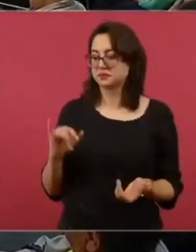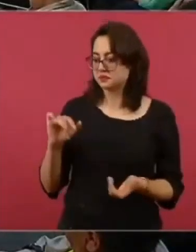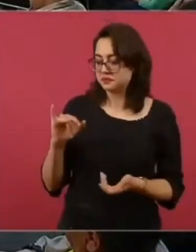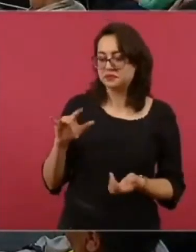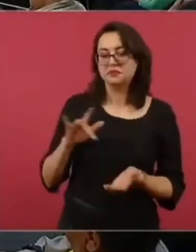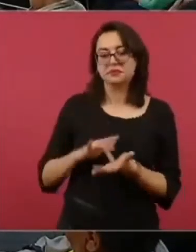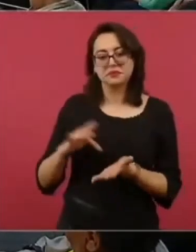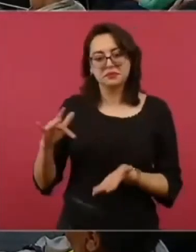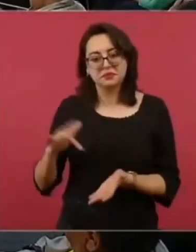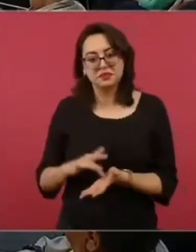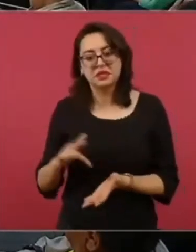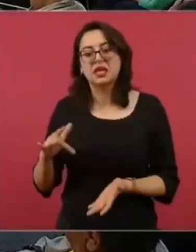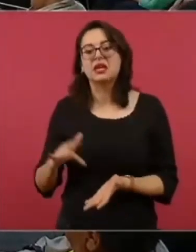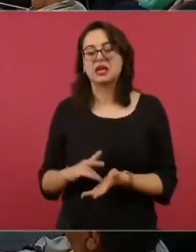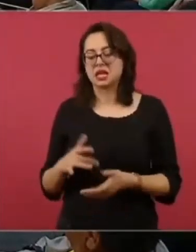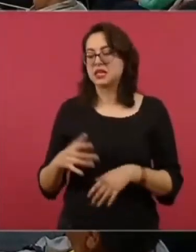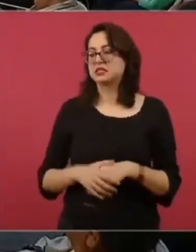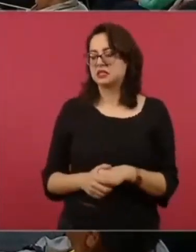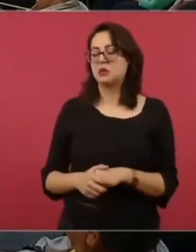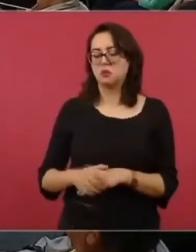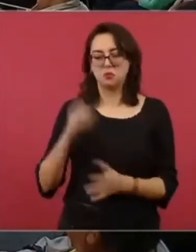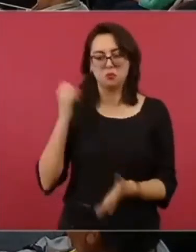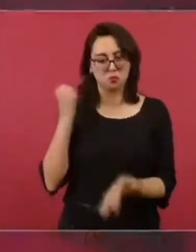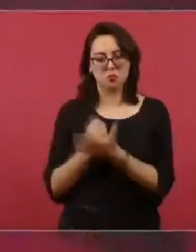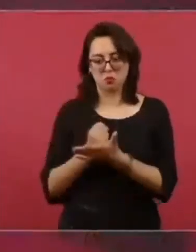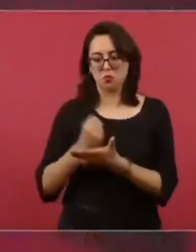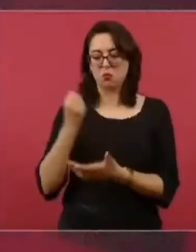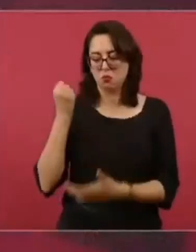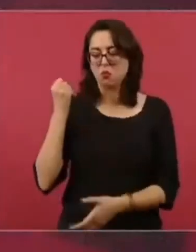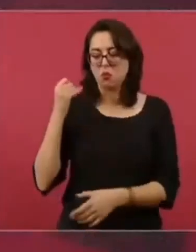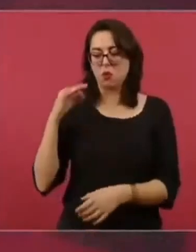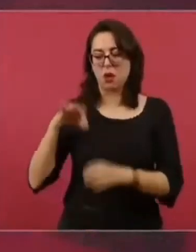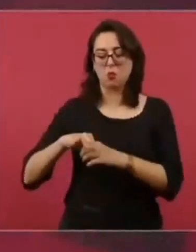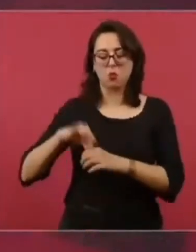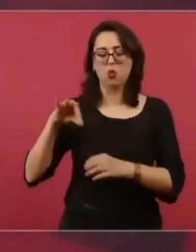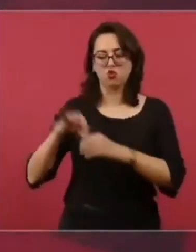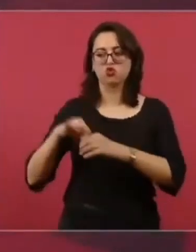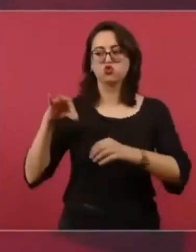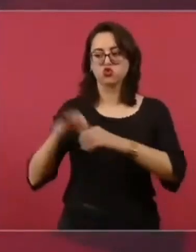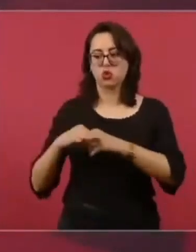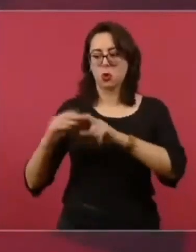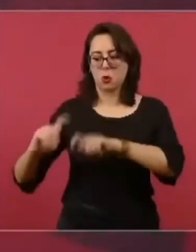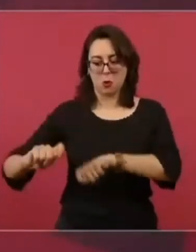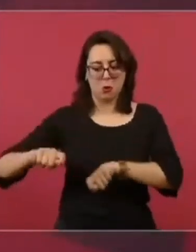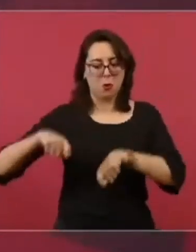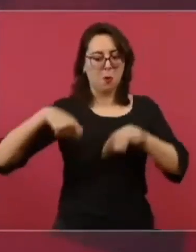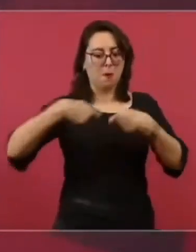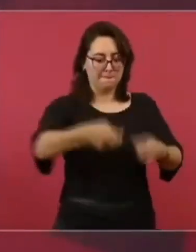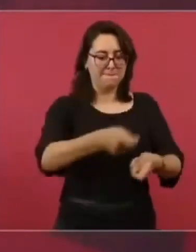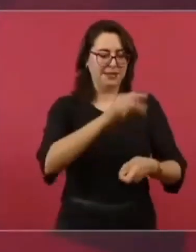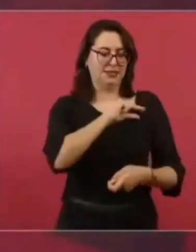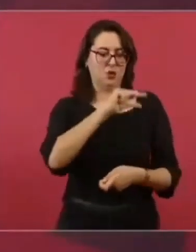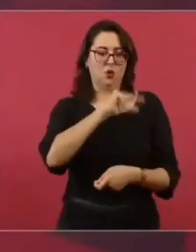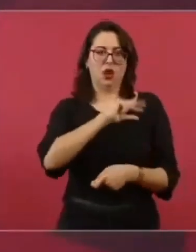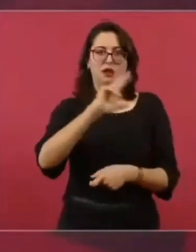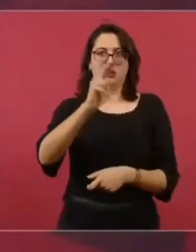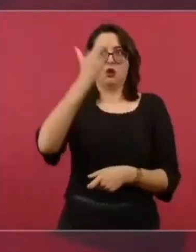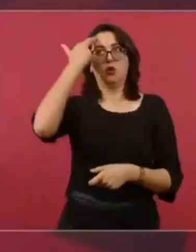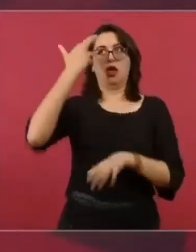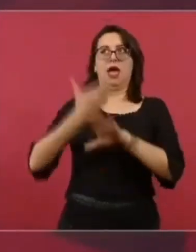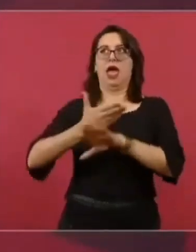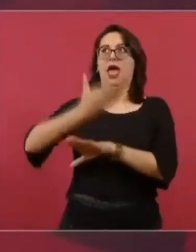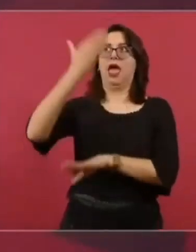para que se privatice el petróleo, porque es parte de mis